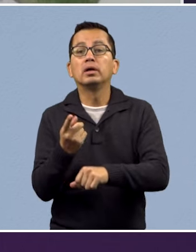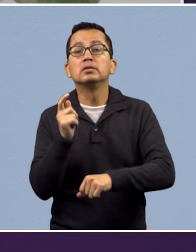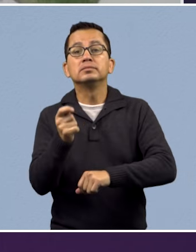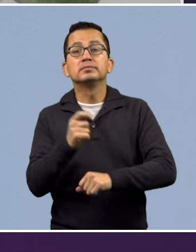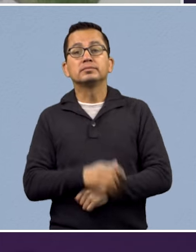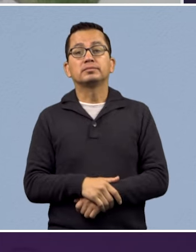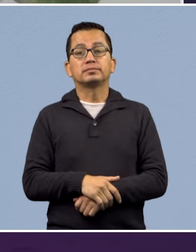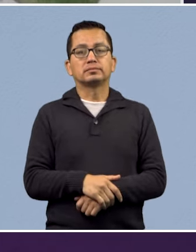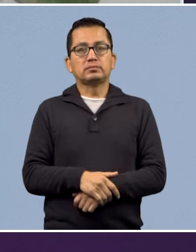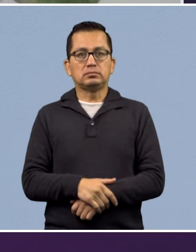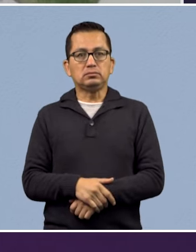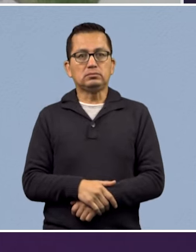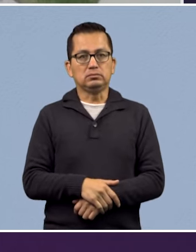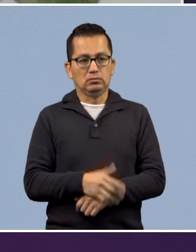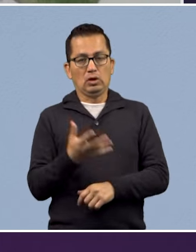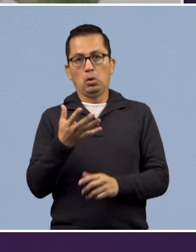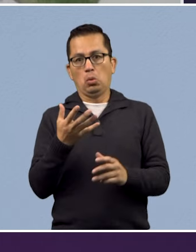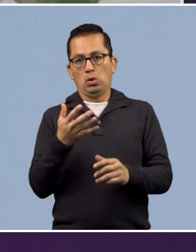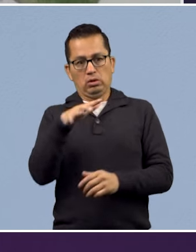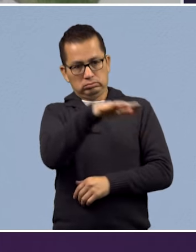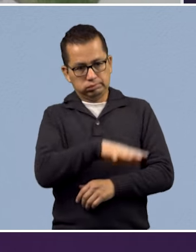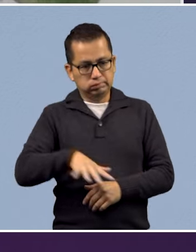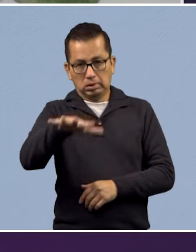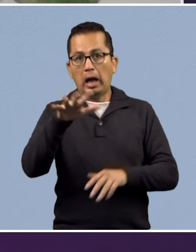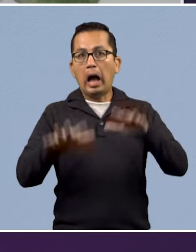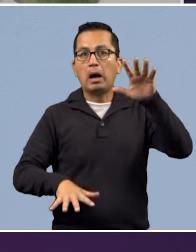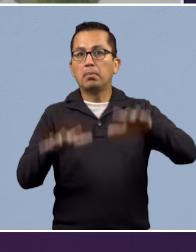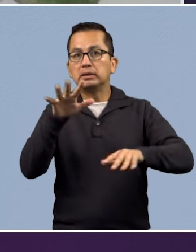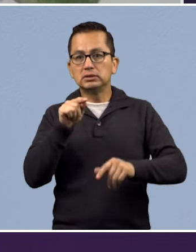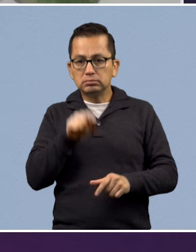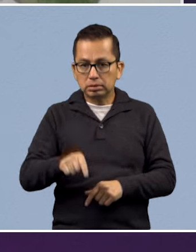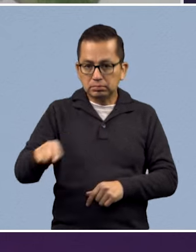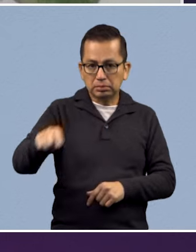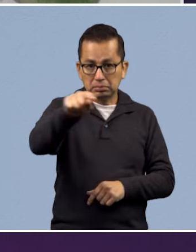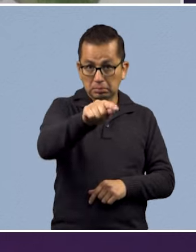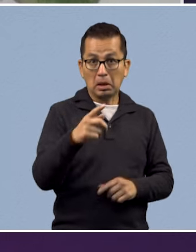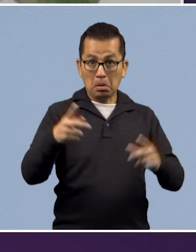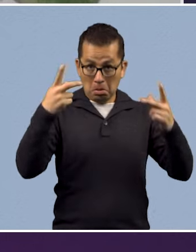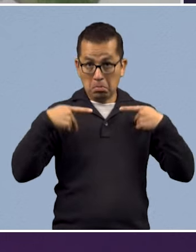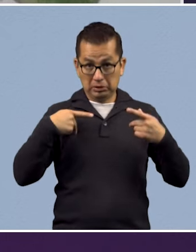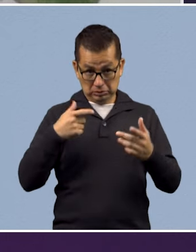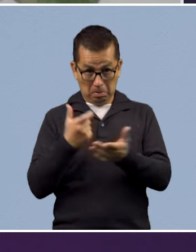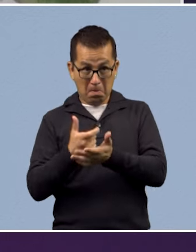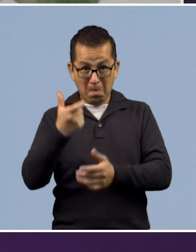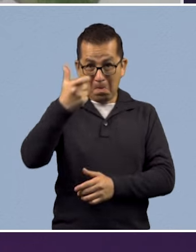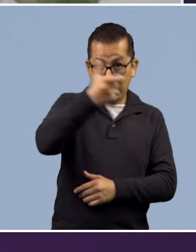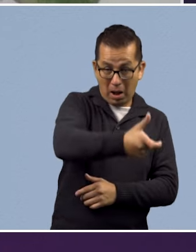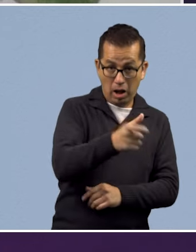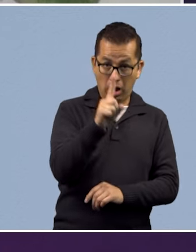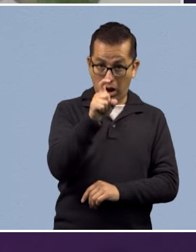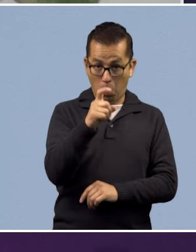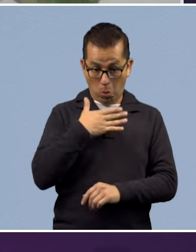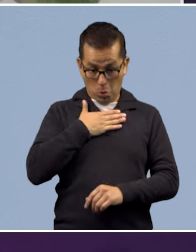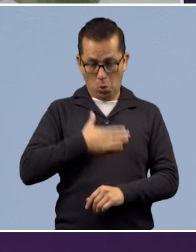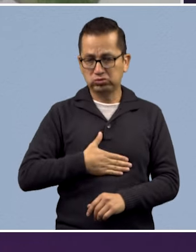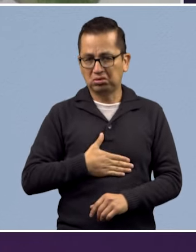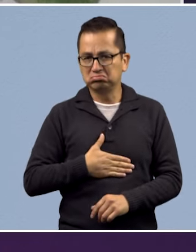pues en muchas partes no se paga ni la más mínima parte de lo que